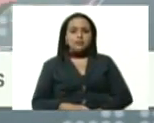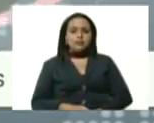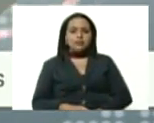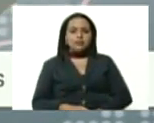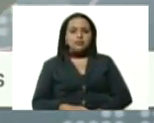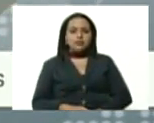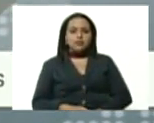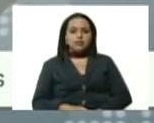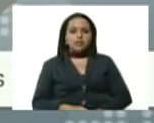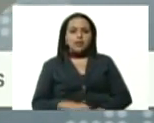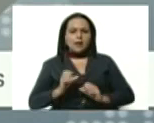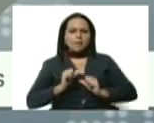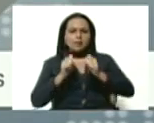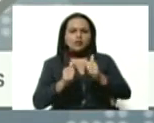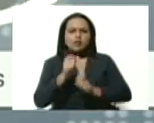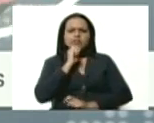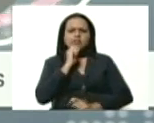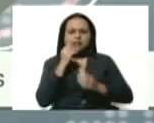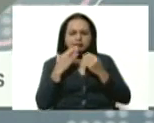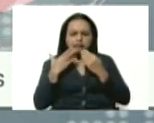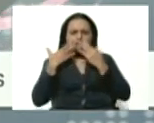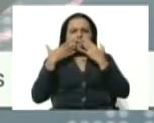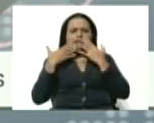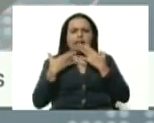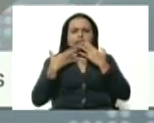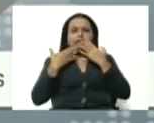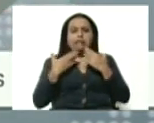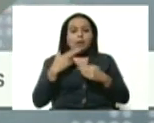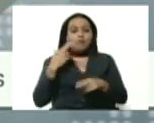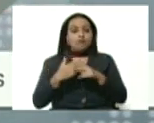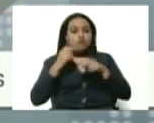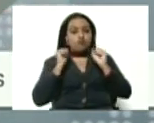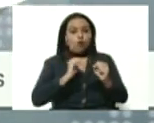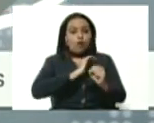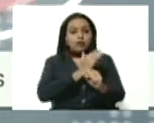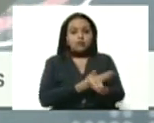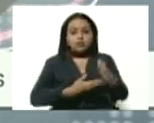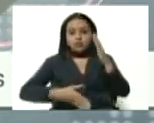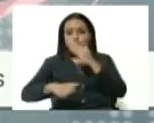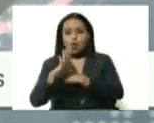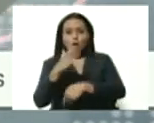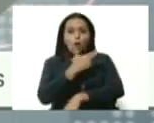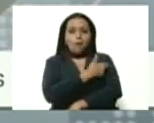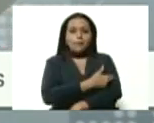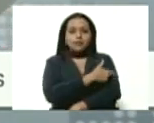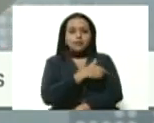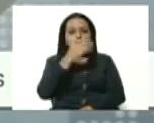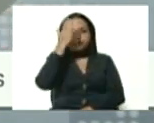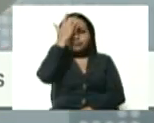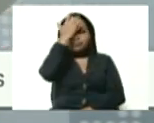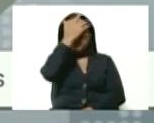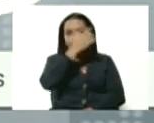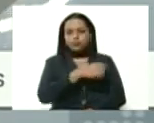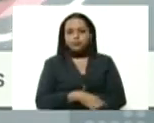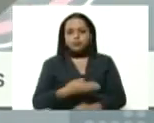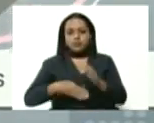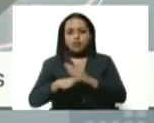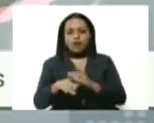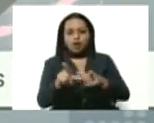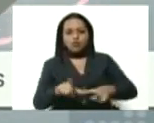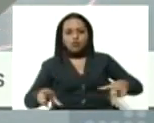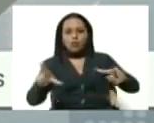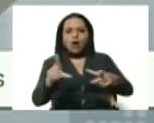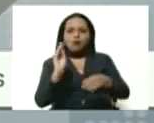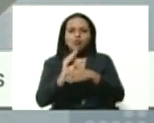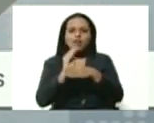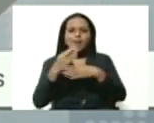presentó dificultad respiratoria severa, fue referida a un hospital centinela y allí fue ingresada directamente a la unidad de cuidados